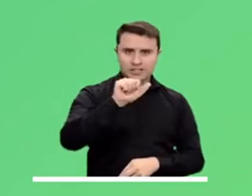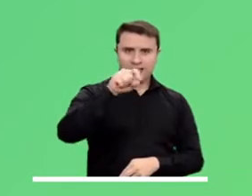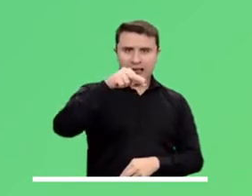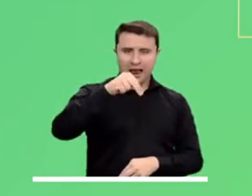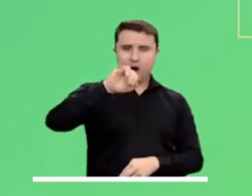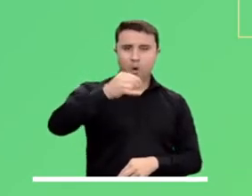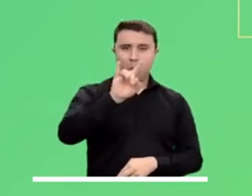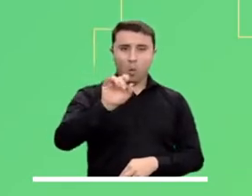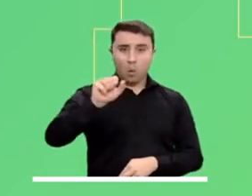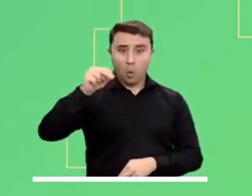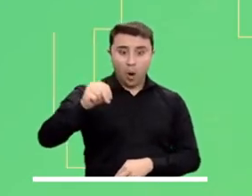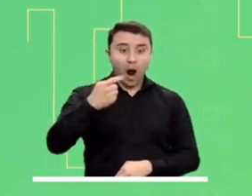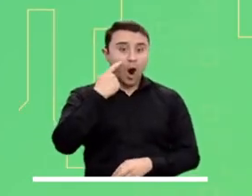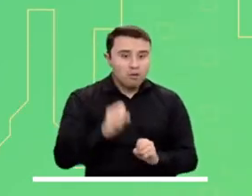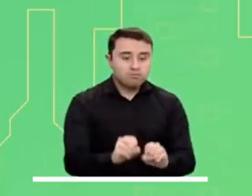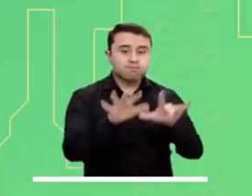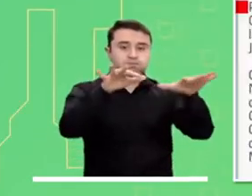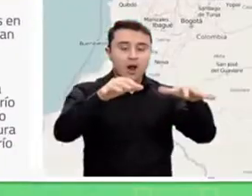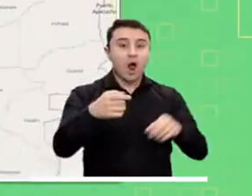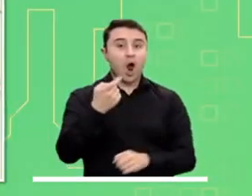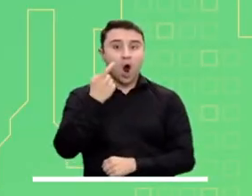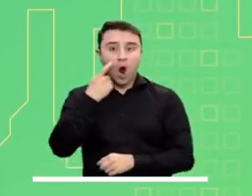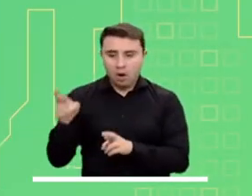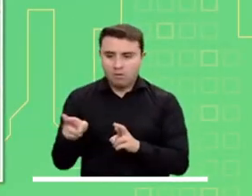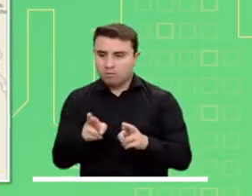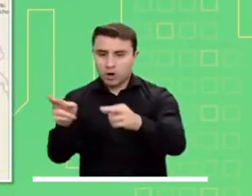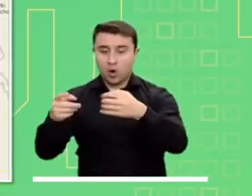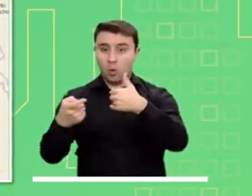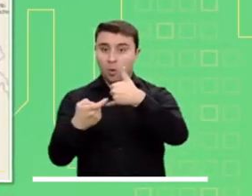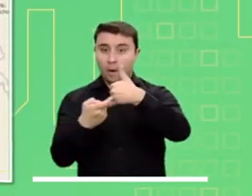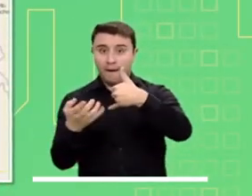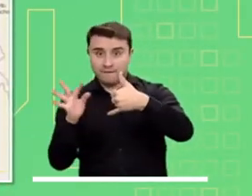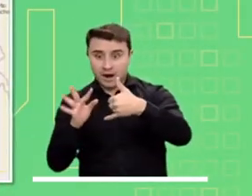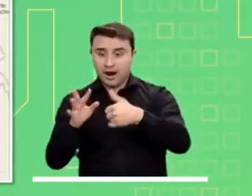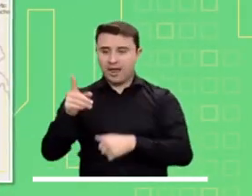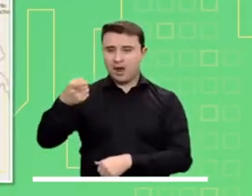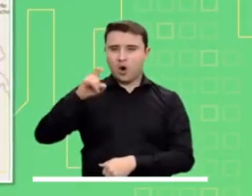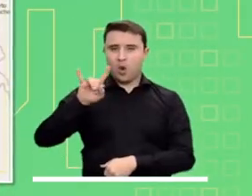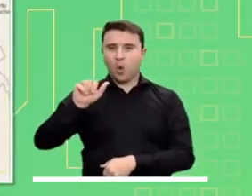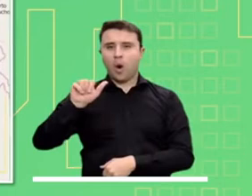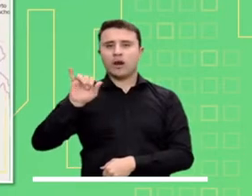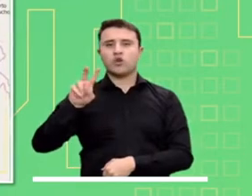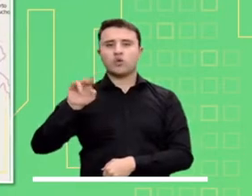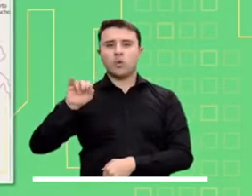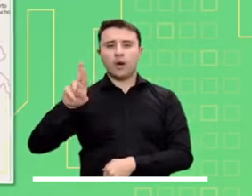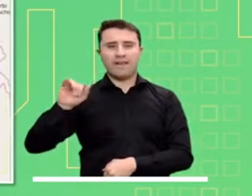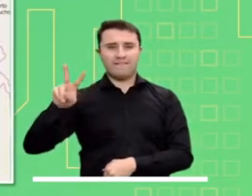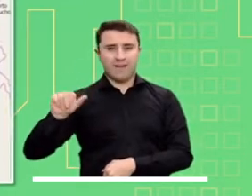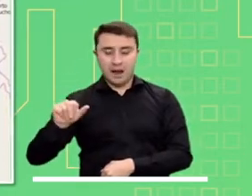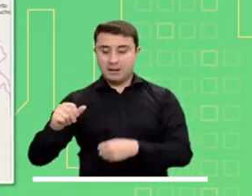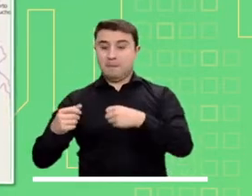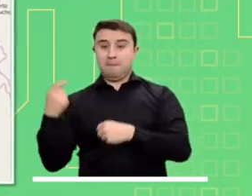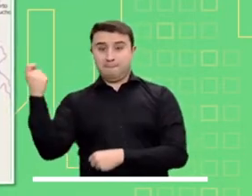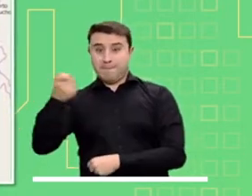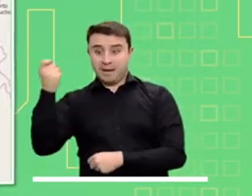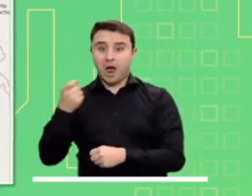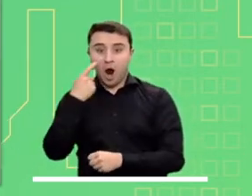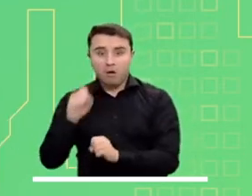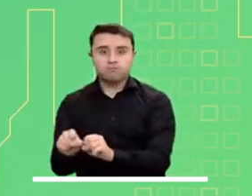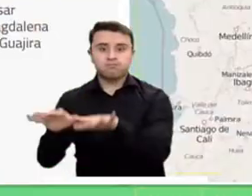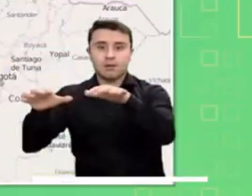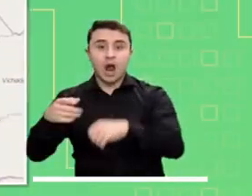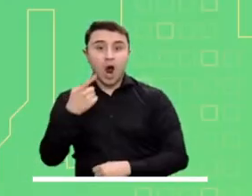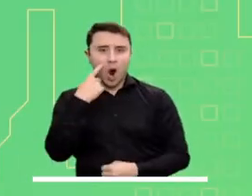Veamos ahora las alertas que se encuentran activas. Alerta roja por crecientes en el río San Juan. Niveles altos se registran en los ríos